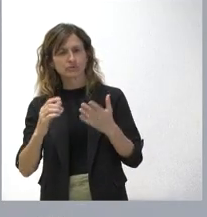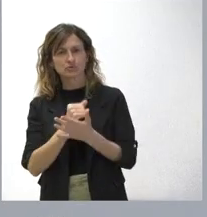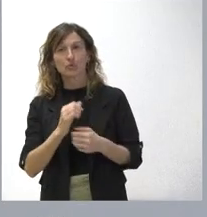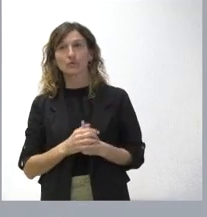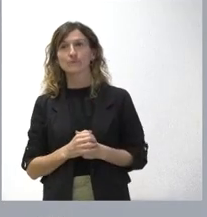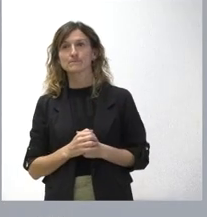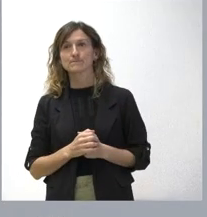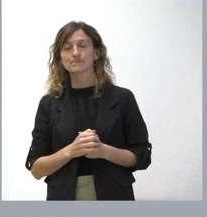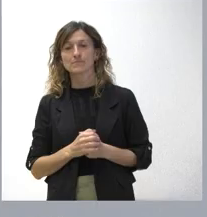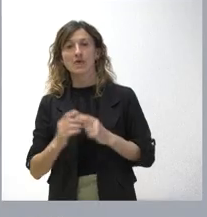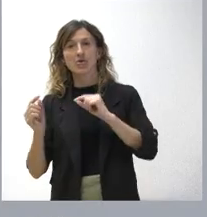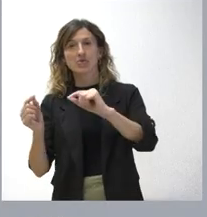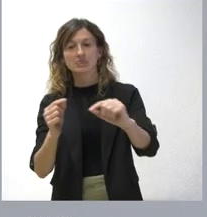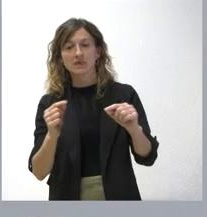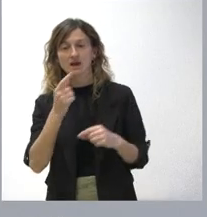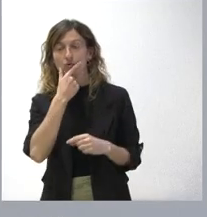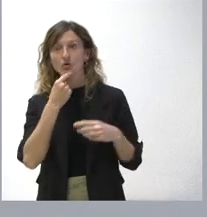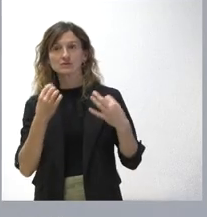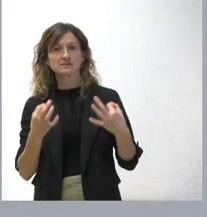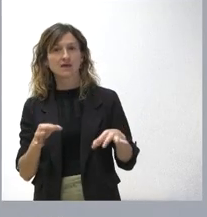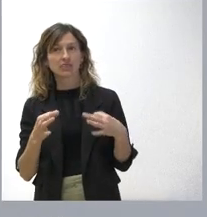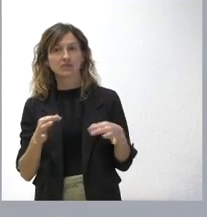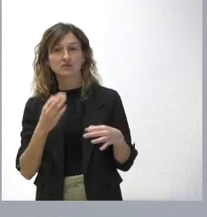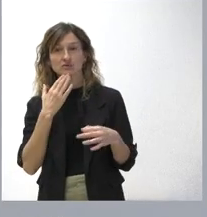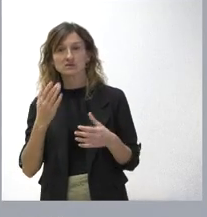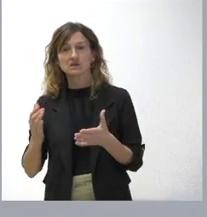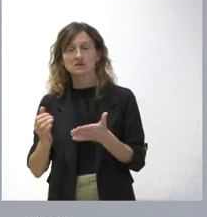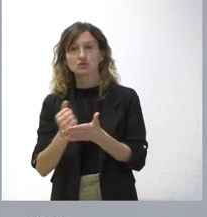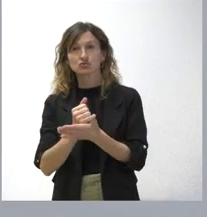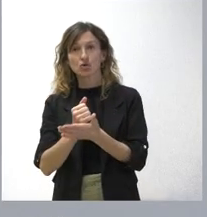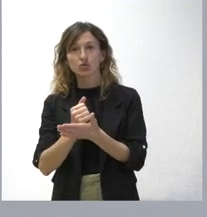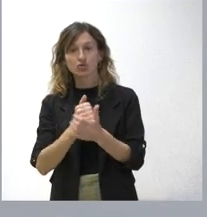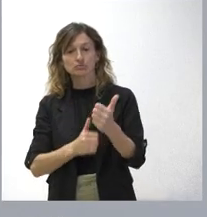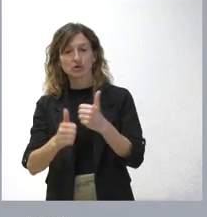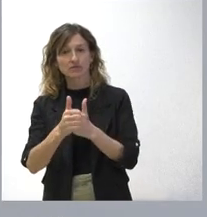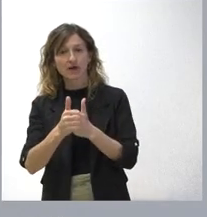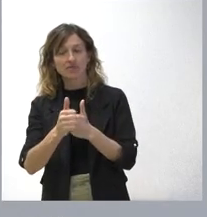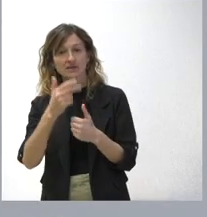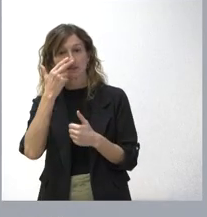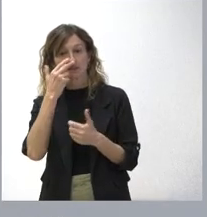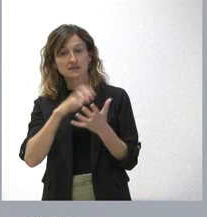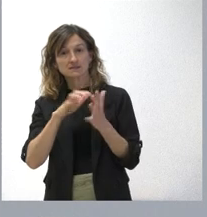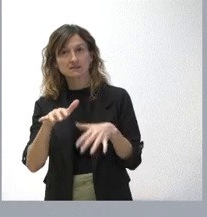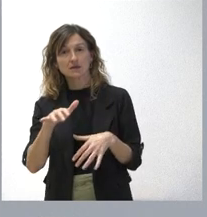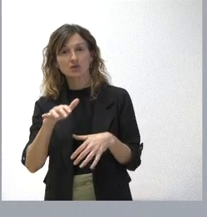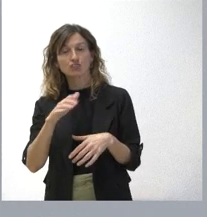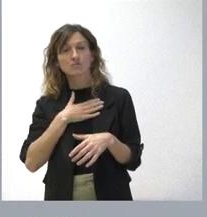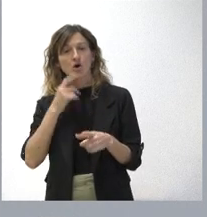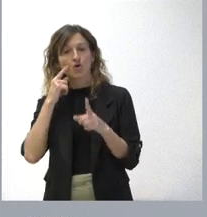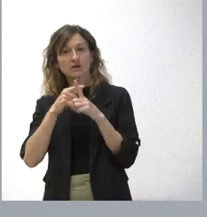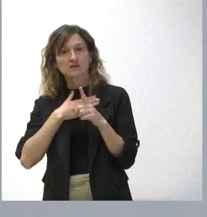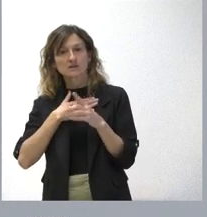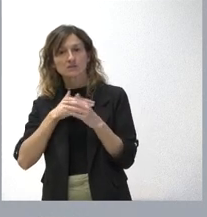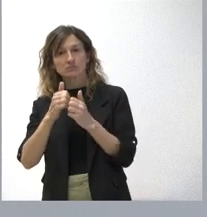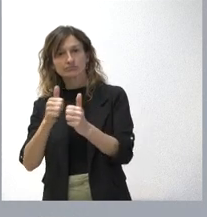insisto que el diálogo va a ser más sencillo si todos anteponen el interés de Castilla y León por encima de la visión de sus partidos a nivel nacional